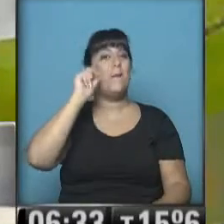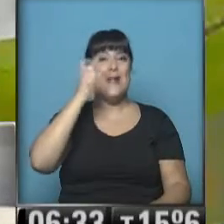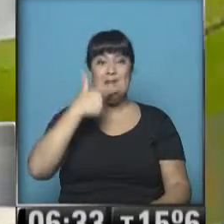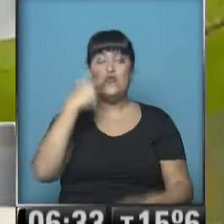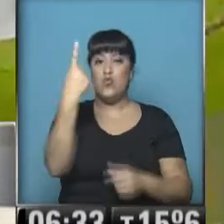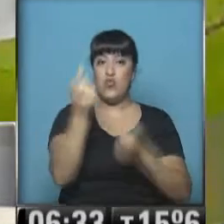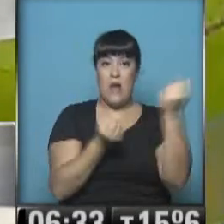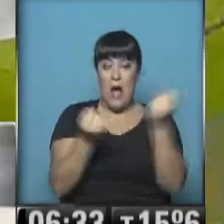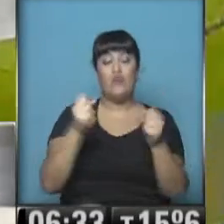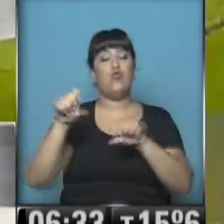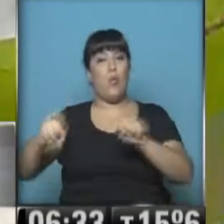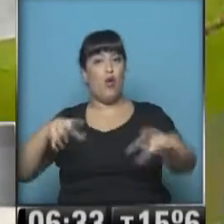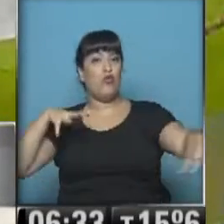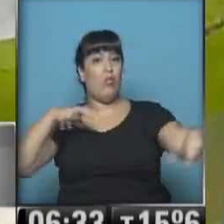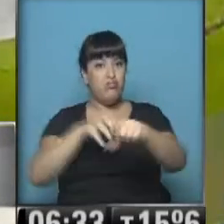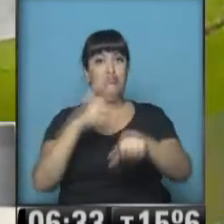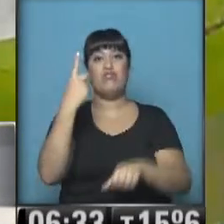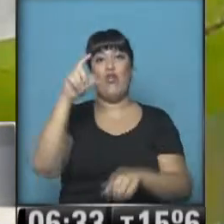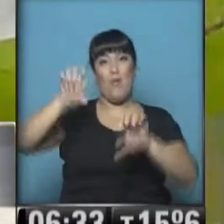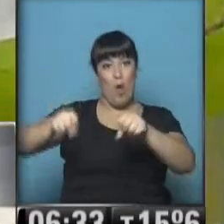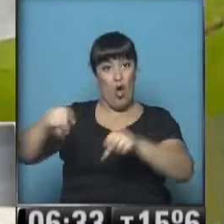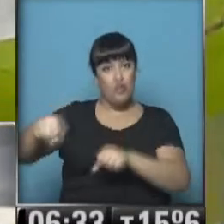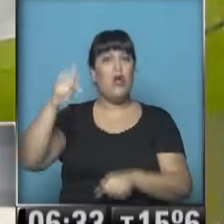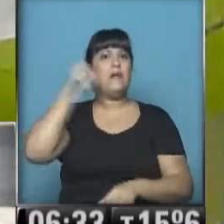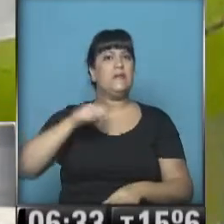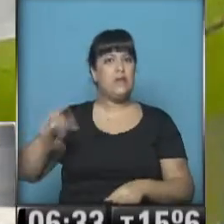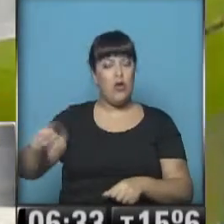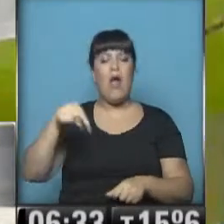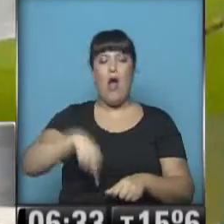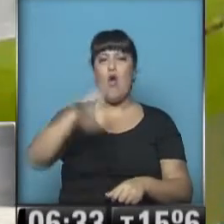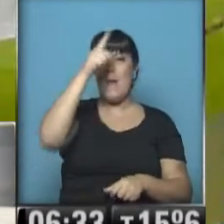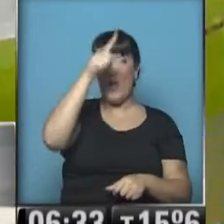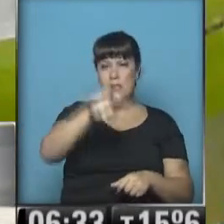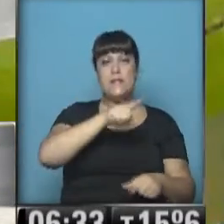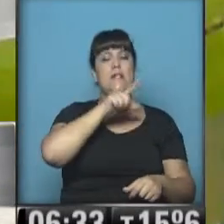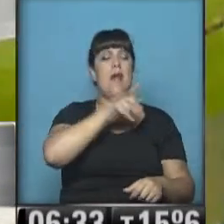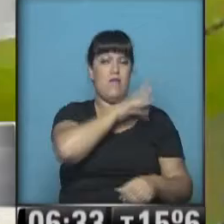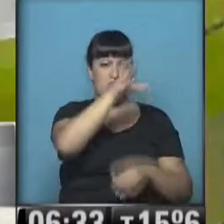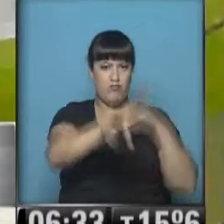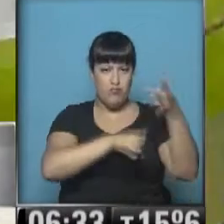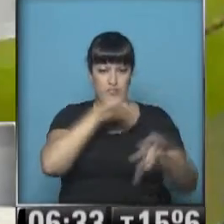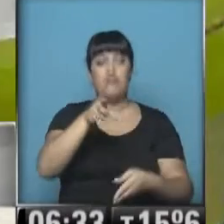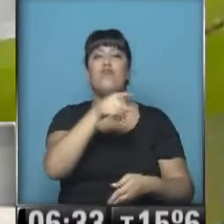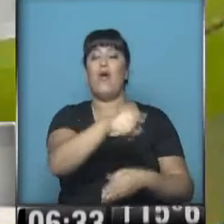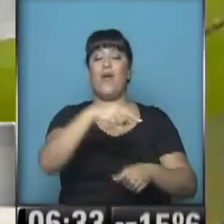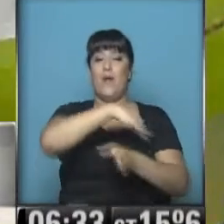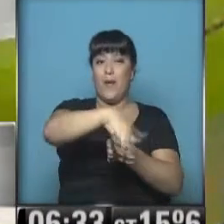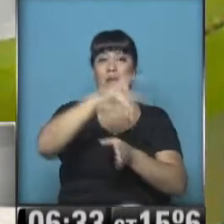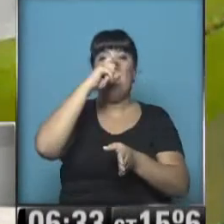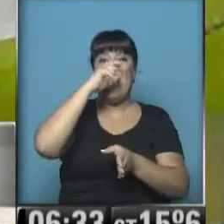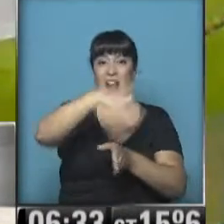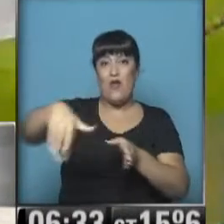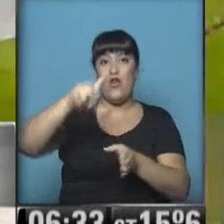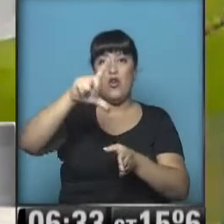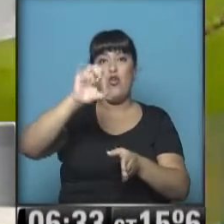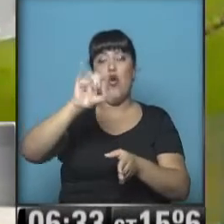persona resultó lesionada, el motorista. Está trabajando personal policial y reducción de calzada, reiteramos, en Belgrano y Colombre.